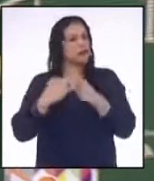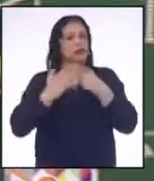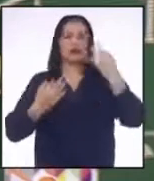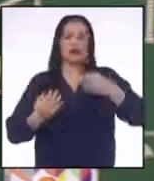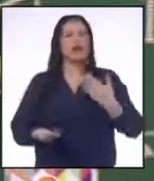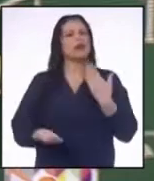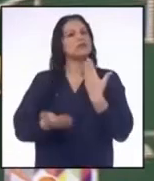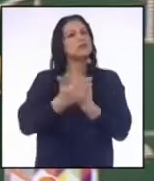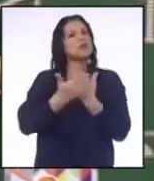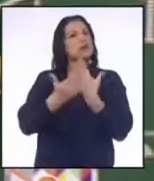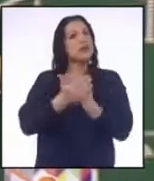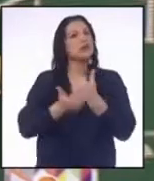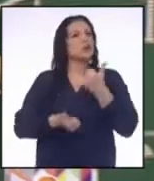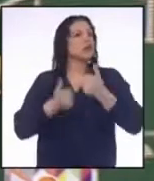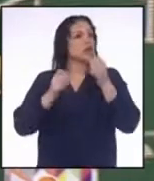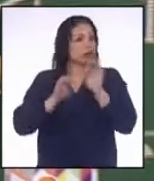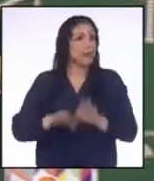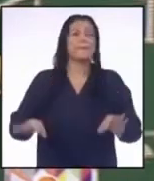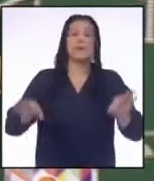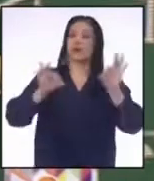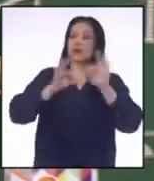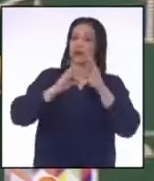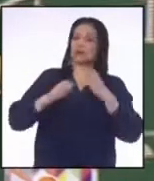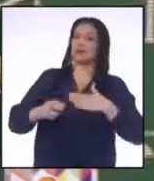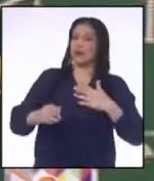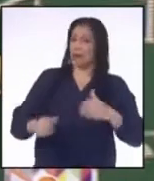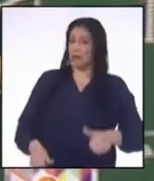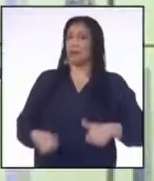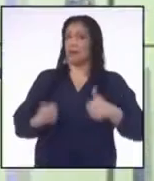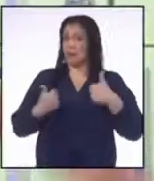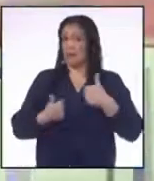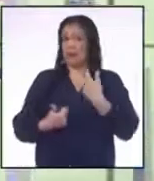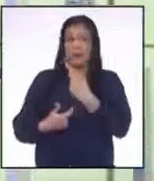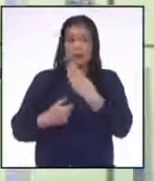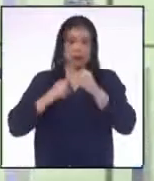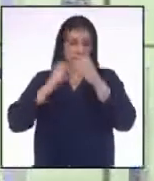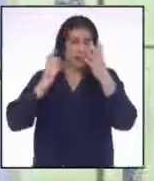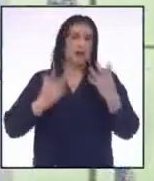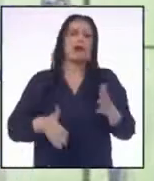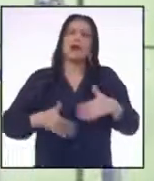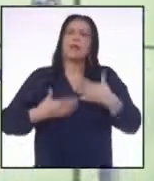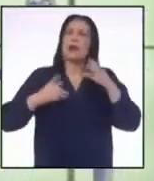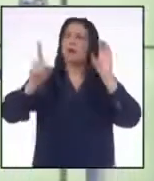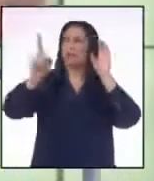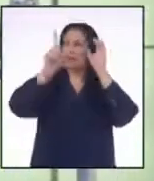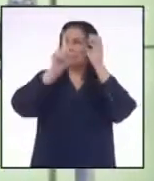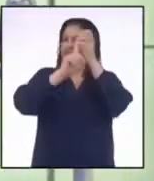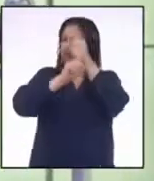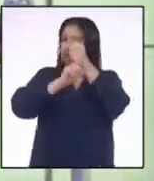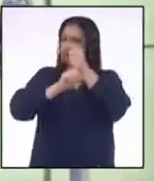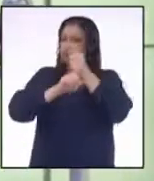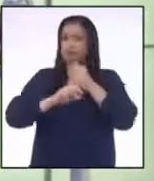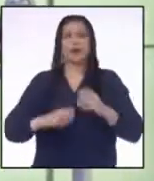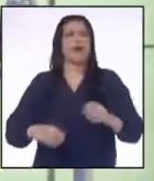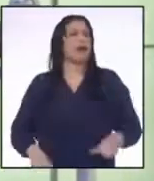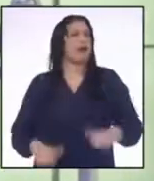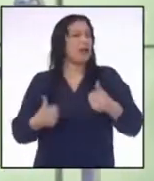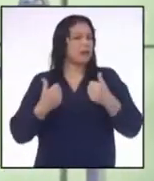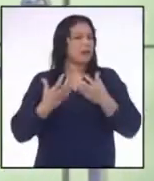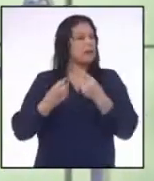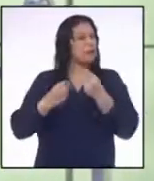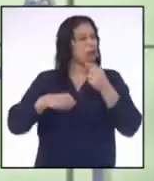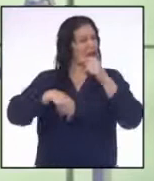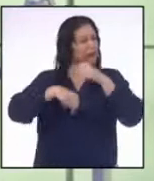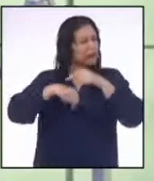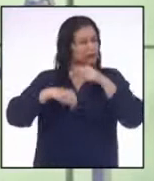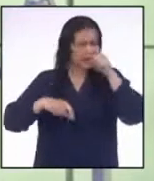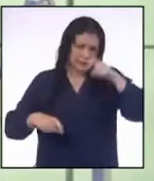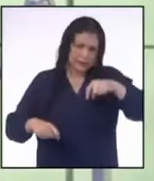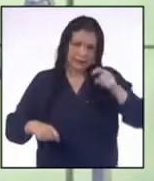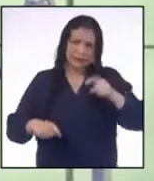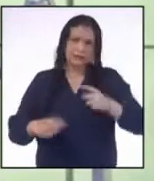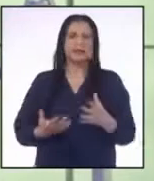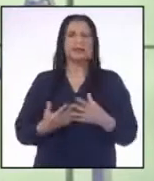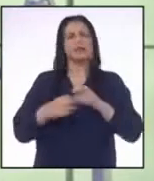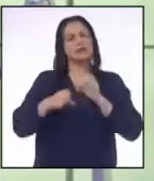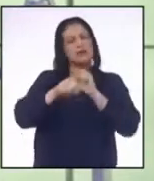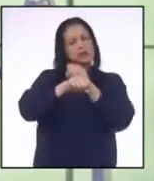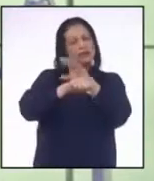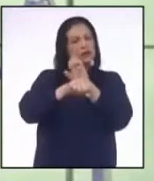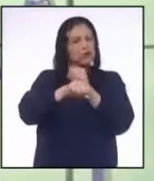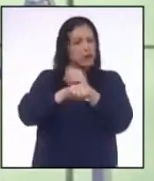demostrando así su importancia en nuestra vida cotidiana. Para lograr nuestros objetivos en nuestra vida, muchas veces es necesario el